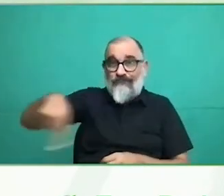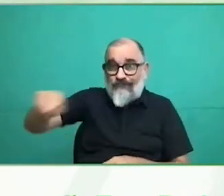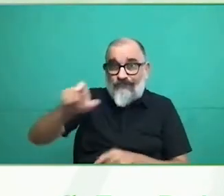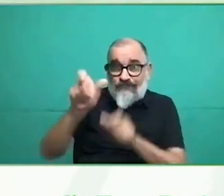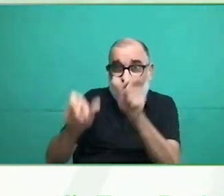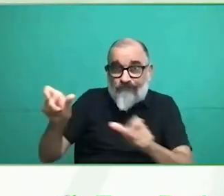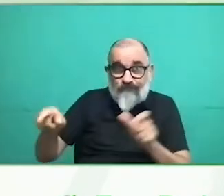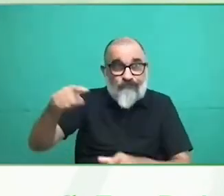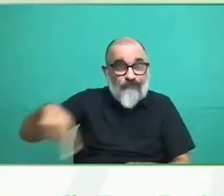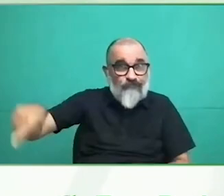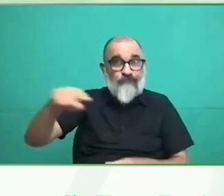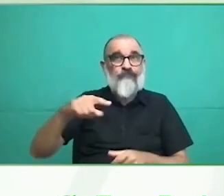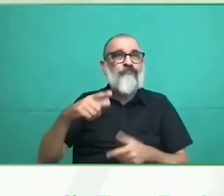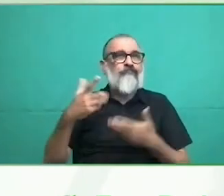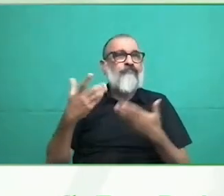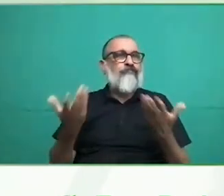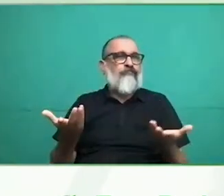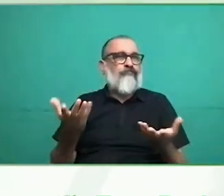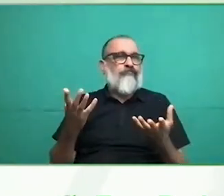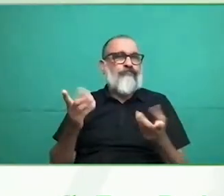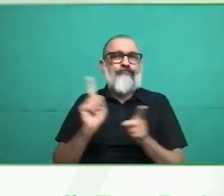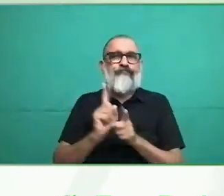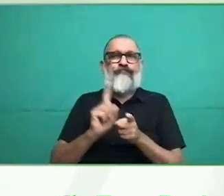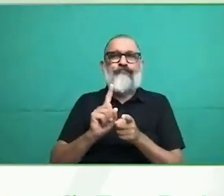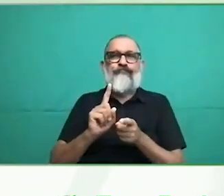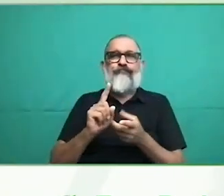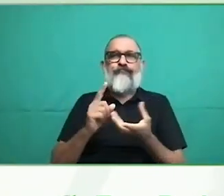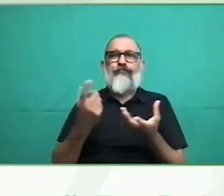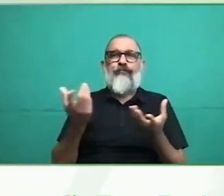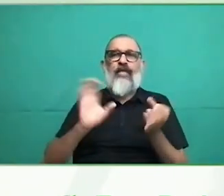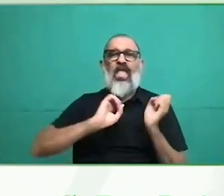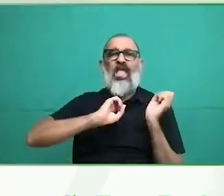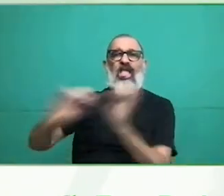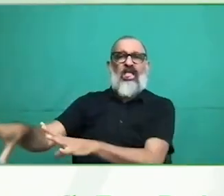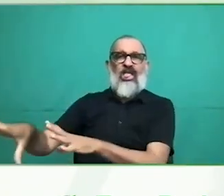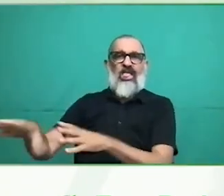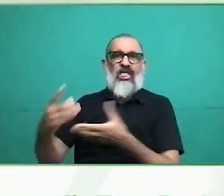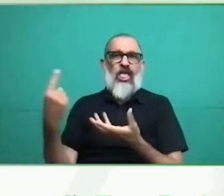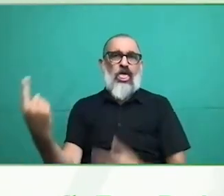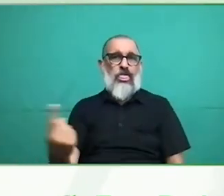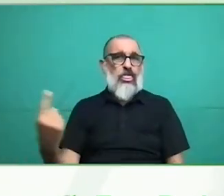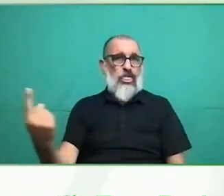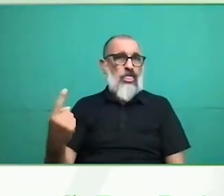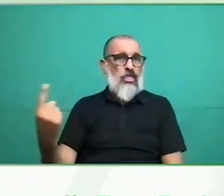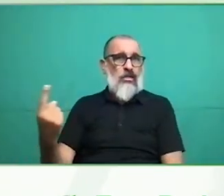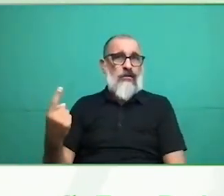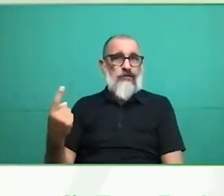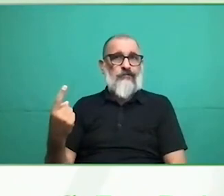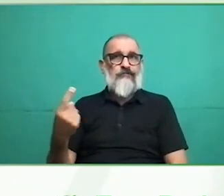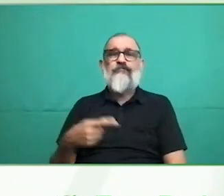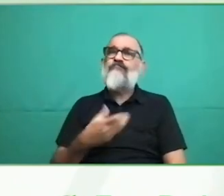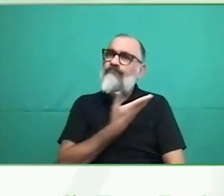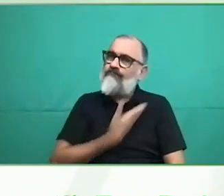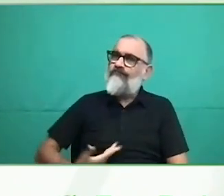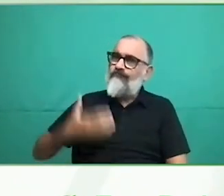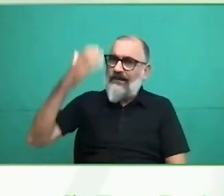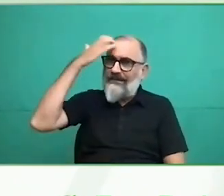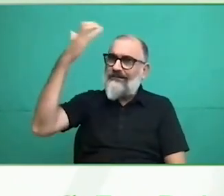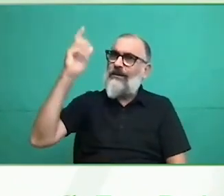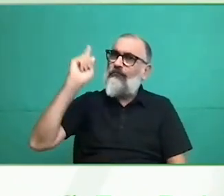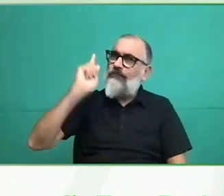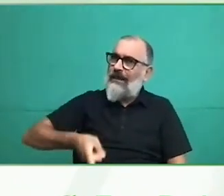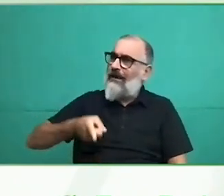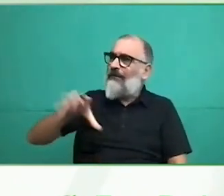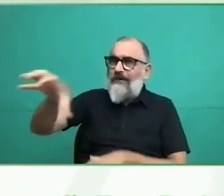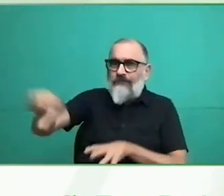obligación de acogerlos y cuidarlos, ¿no? Tenemos chicos con discapacidad intelectual moderada, severa